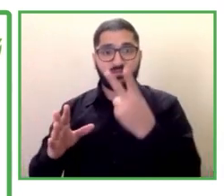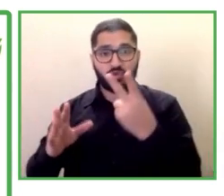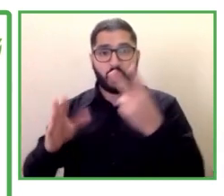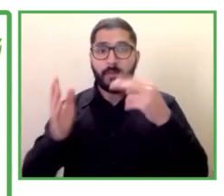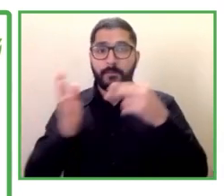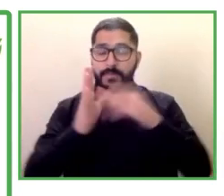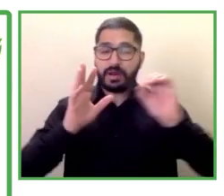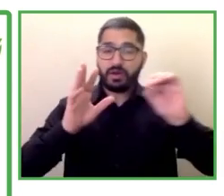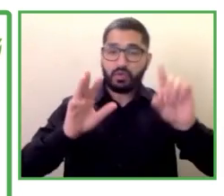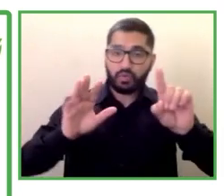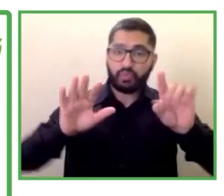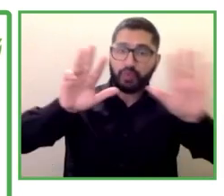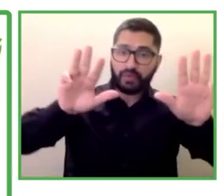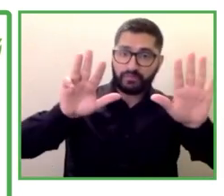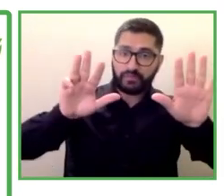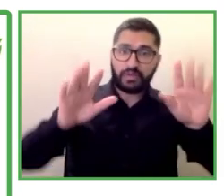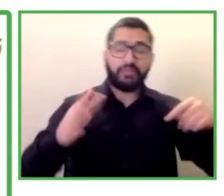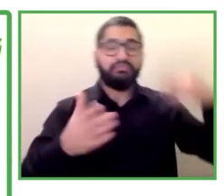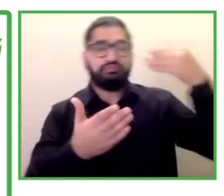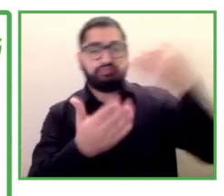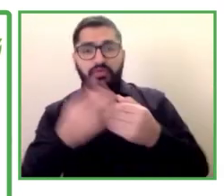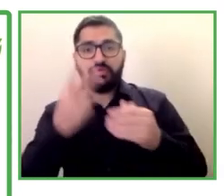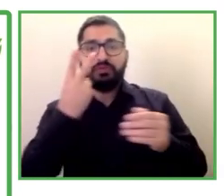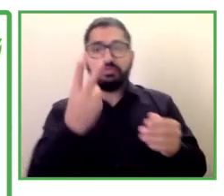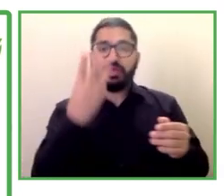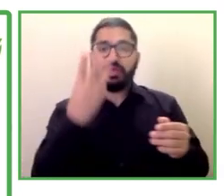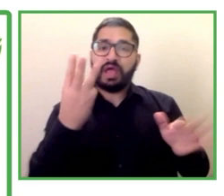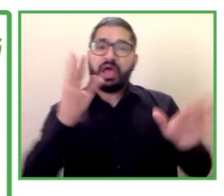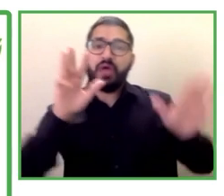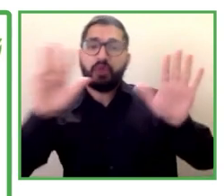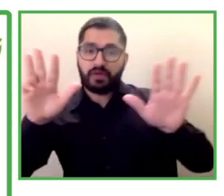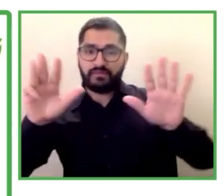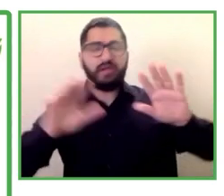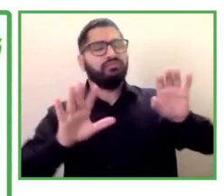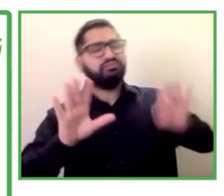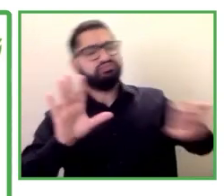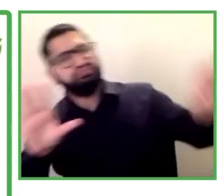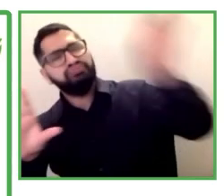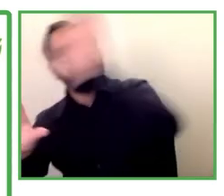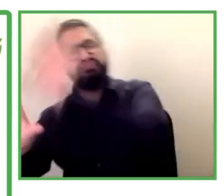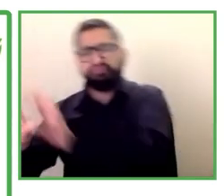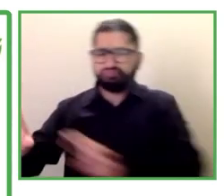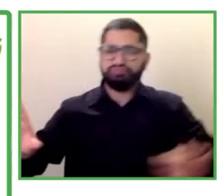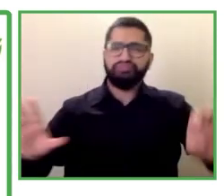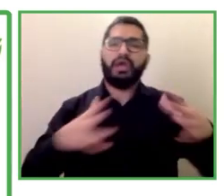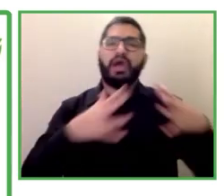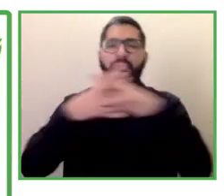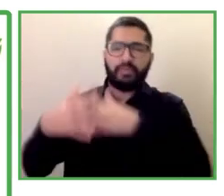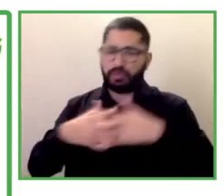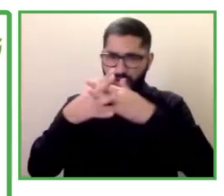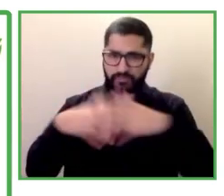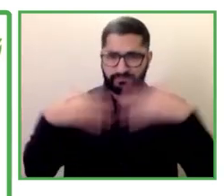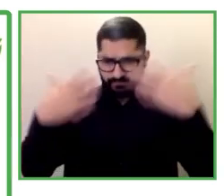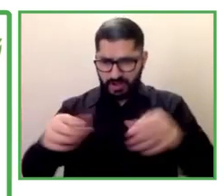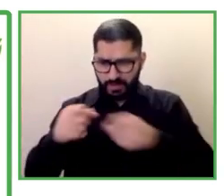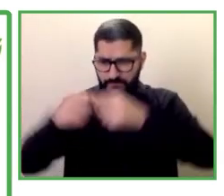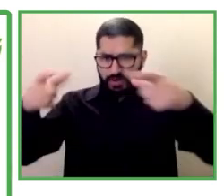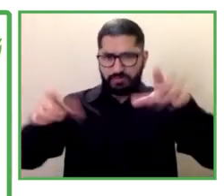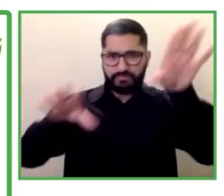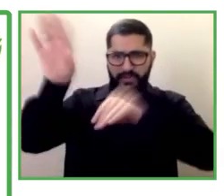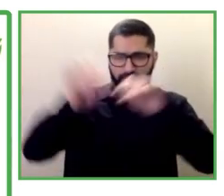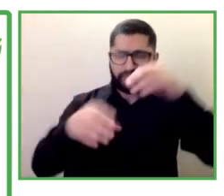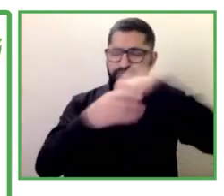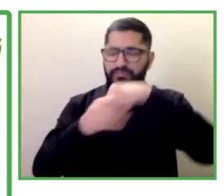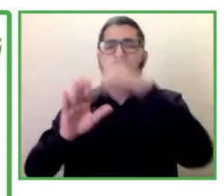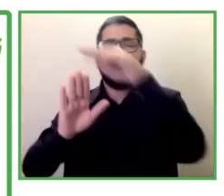impactó a más de 3 millones de personas con discapacidad los ejemplos de estas políticas que vamos a